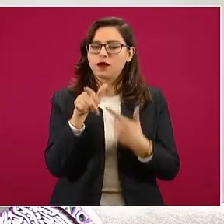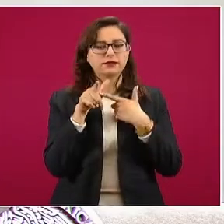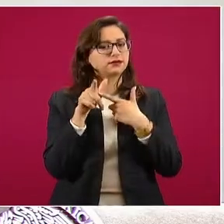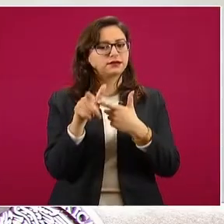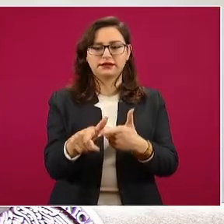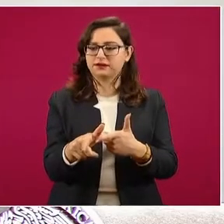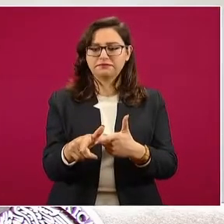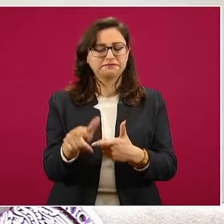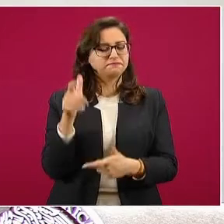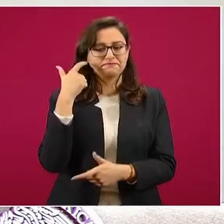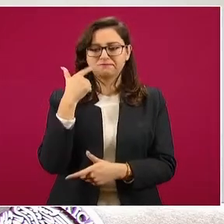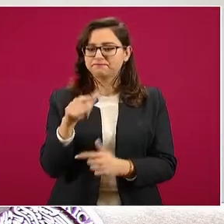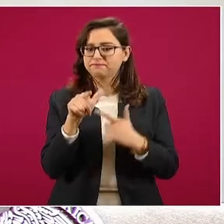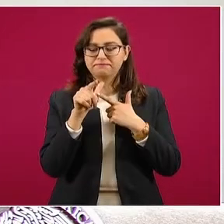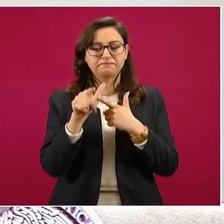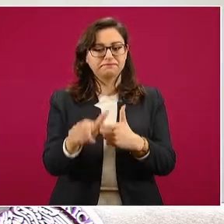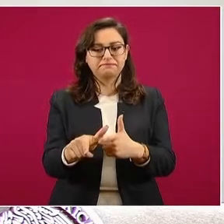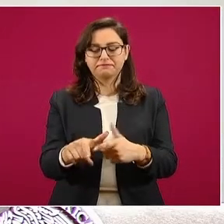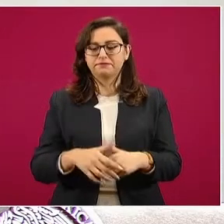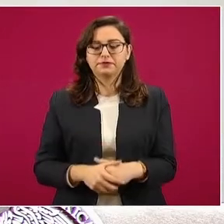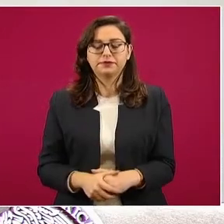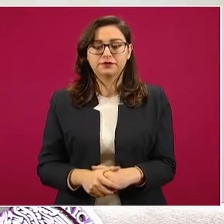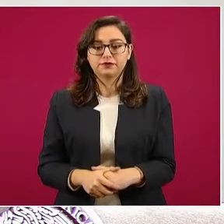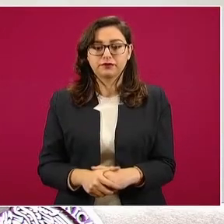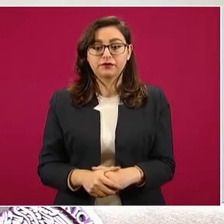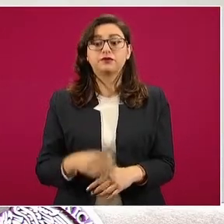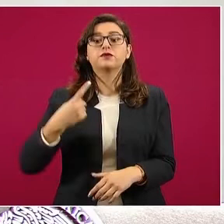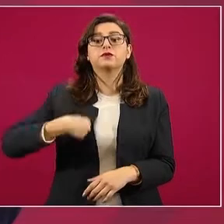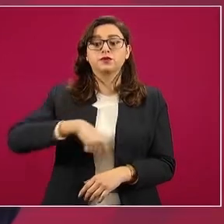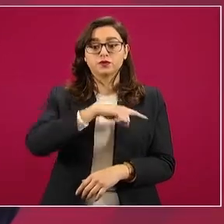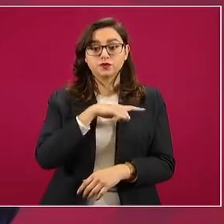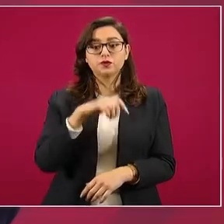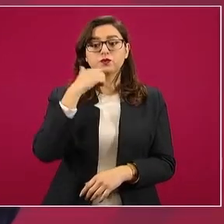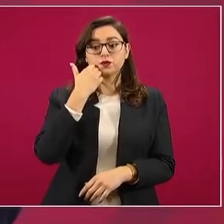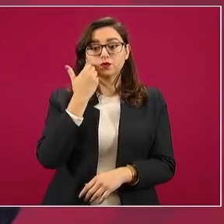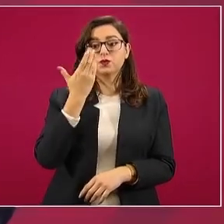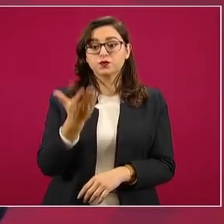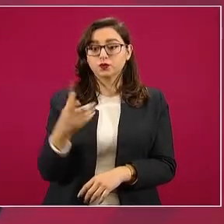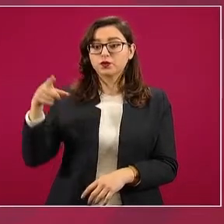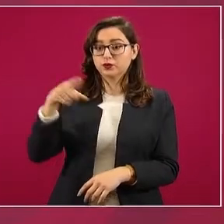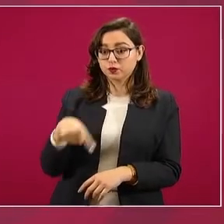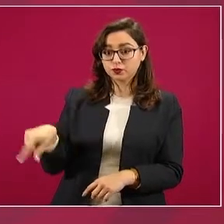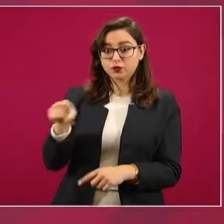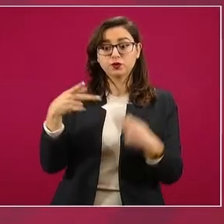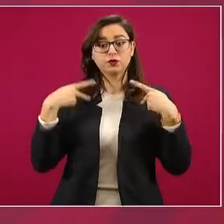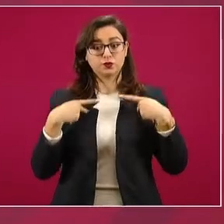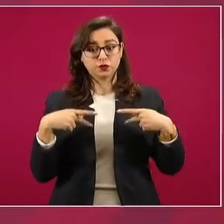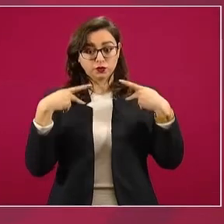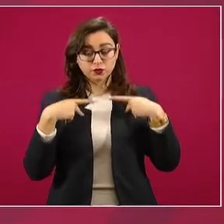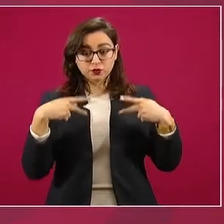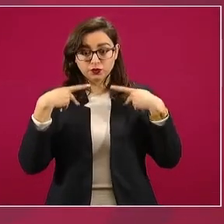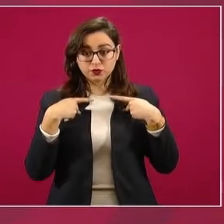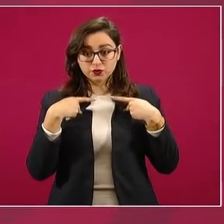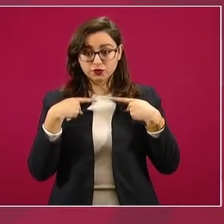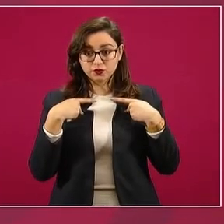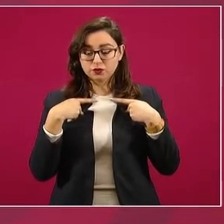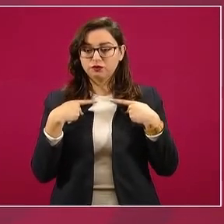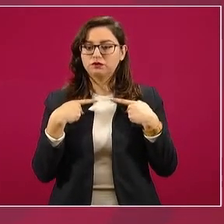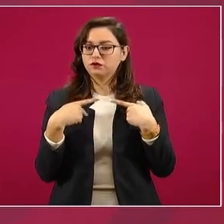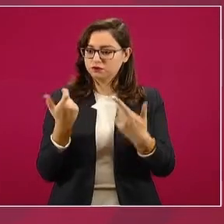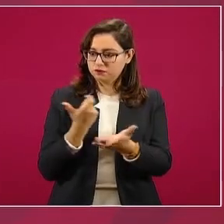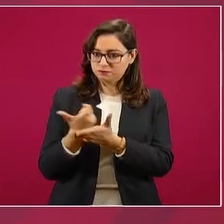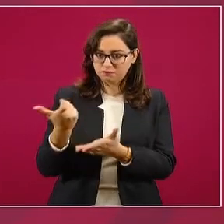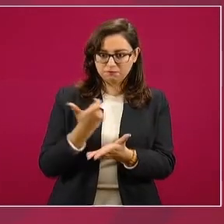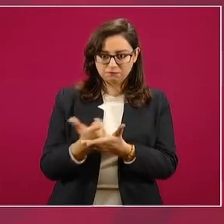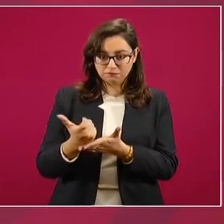sucediendo. Entonces, queremos que el trabajador reciba su salario